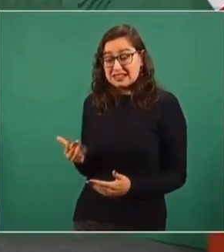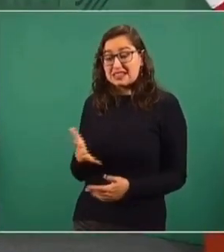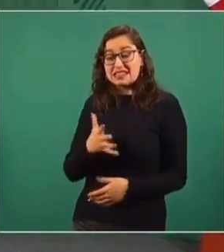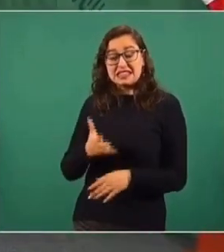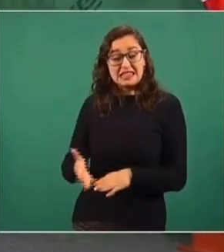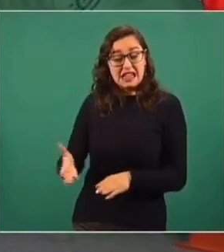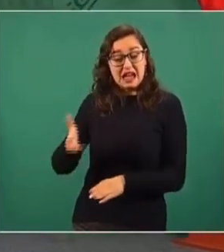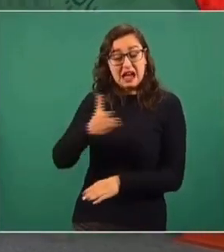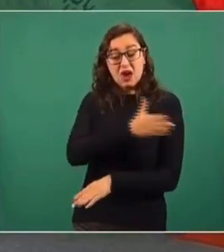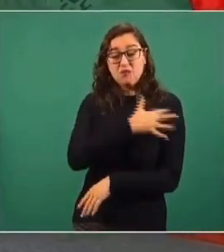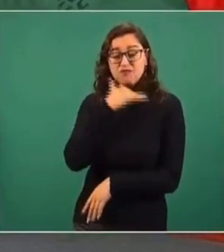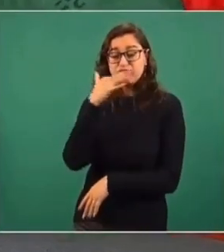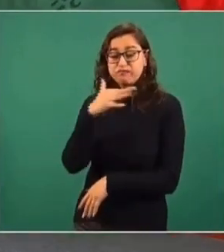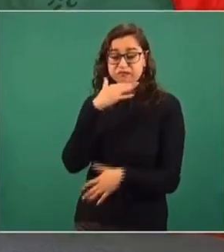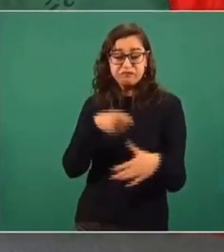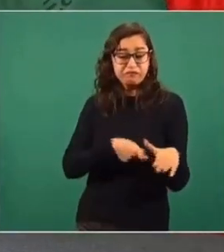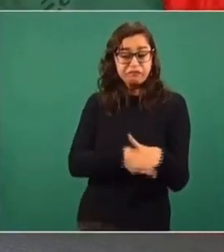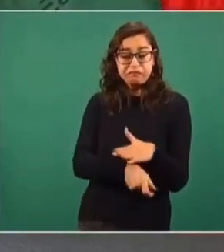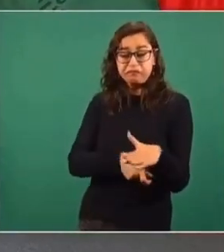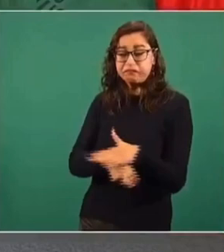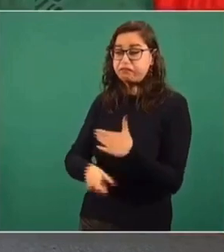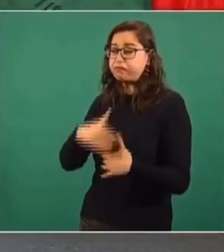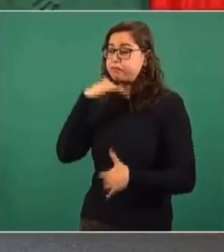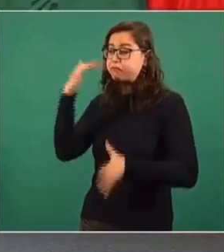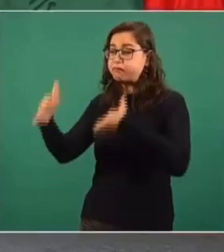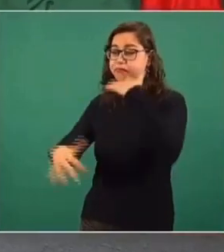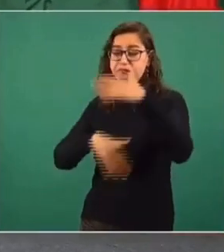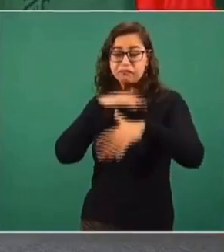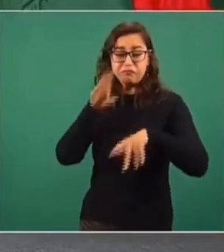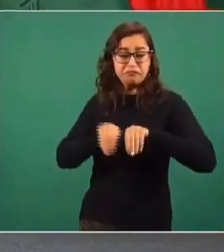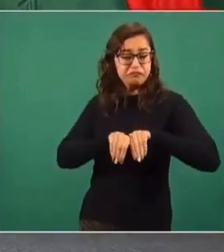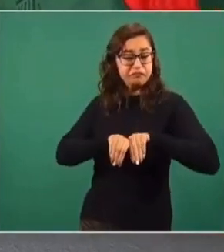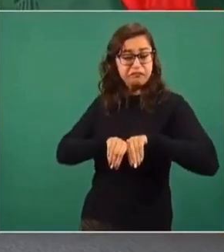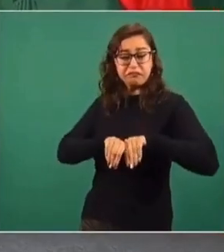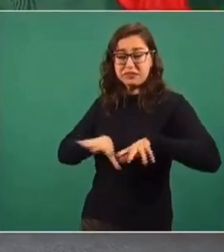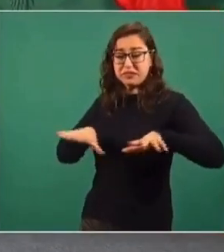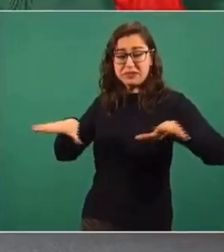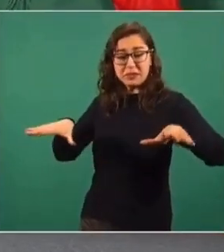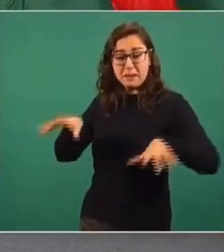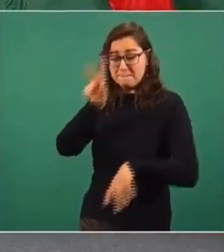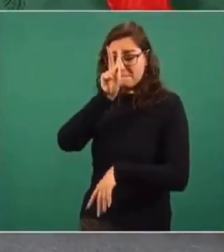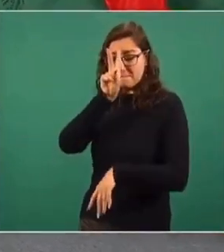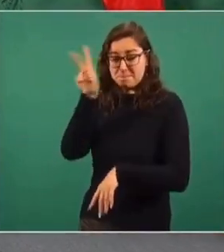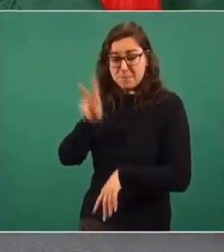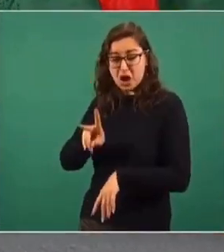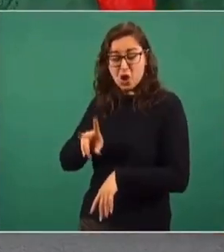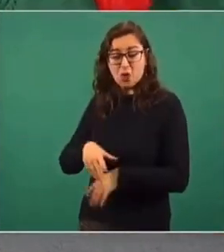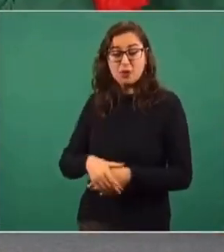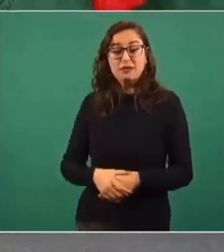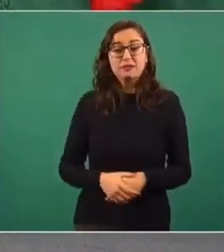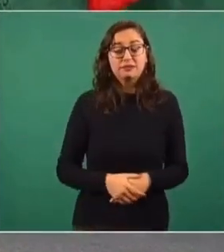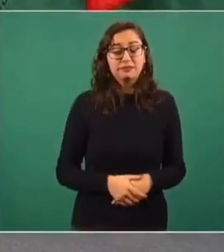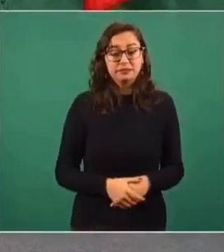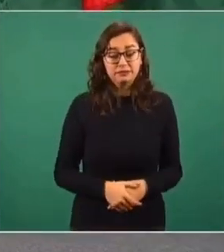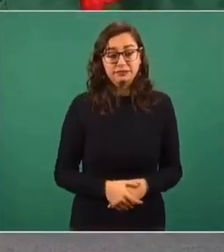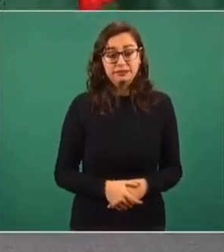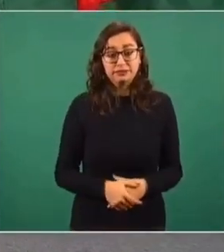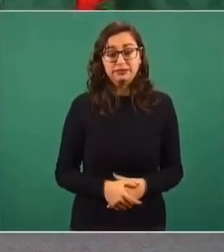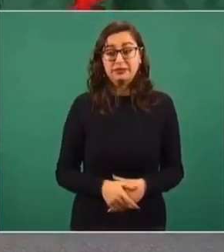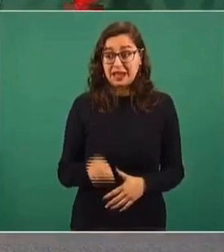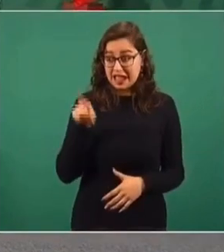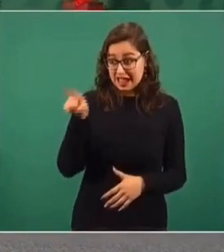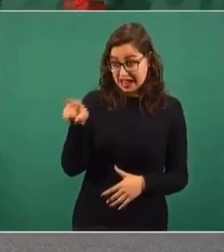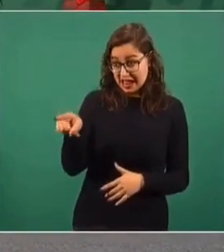se extendió a todos. Recuerdo que este organismo presentó su